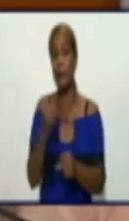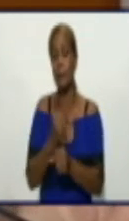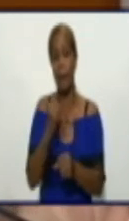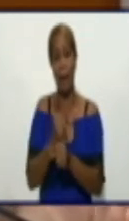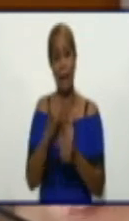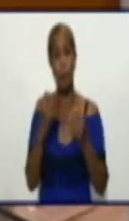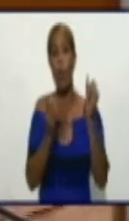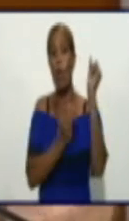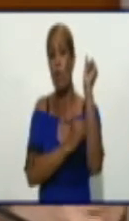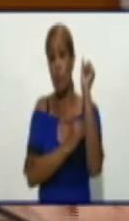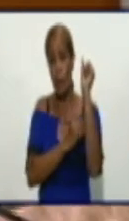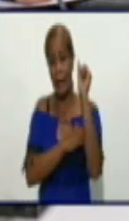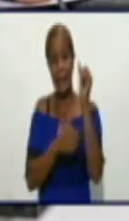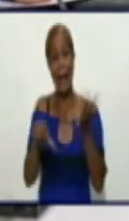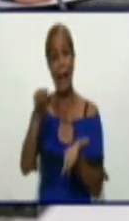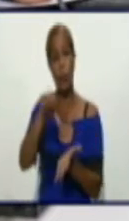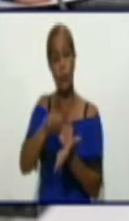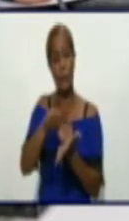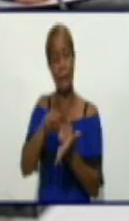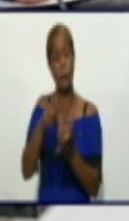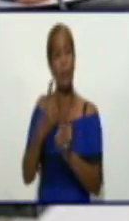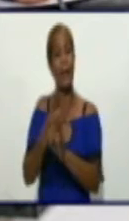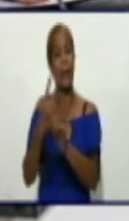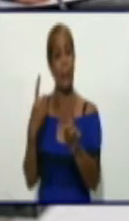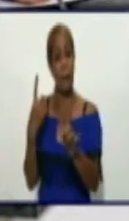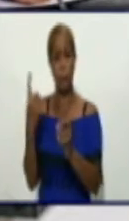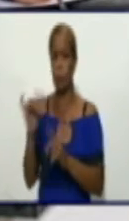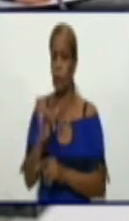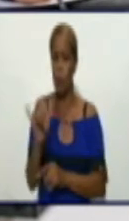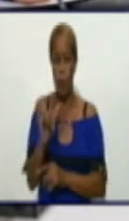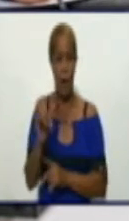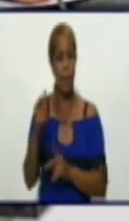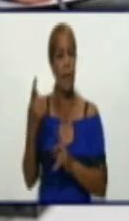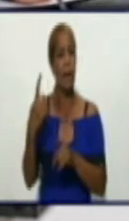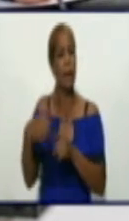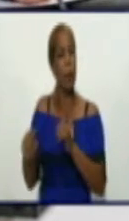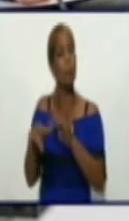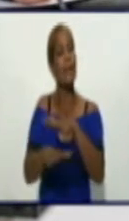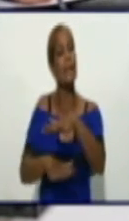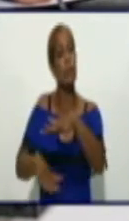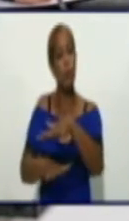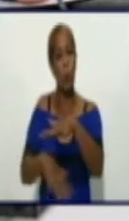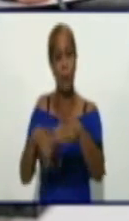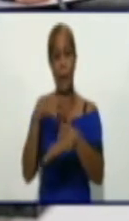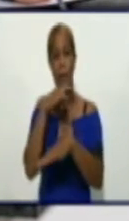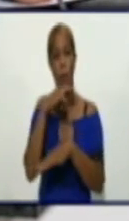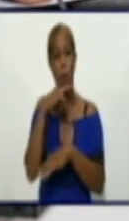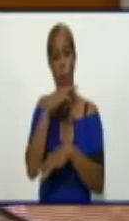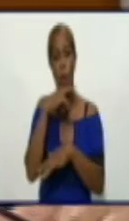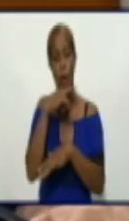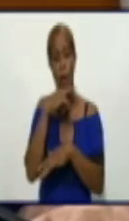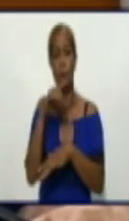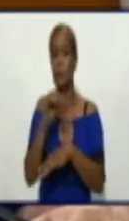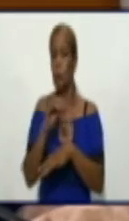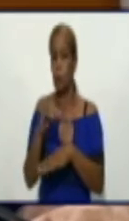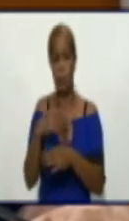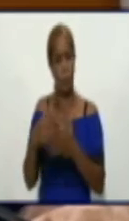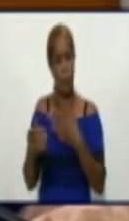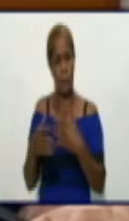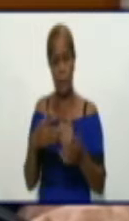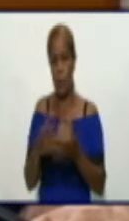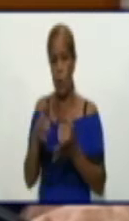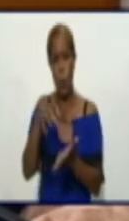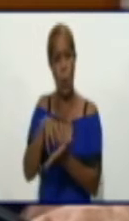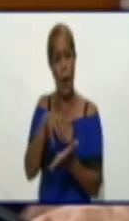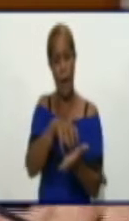y también en las zonas rojas y diferentes lugares, en los centros de aislamiento y donde quiera que esté ese personal de la salud.